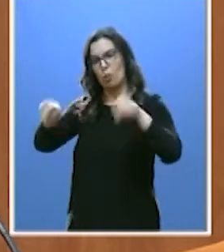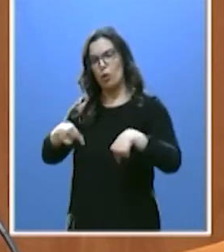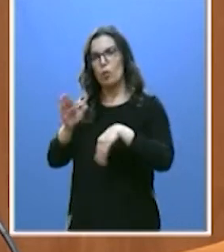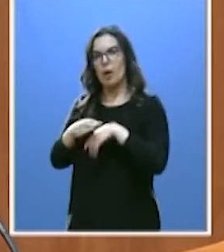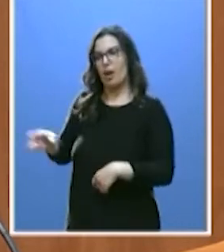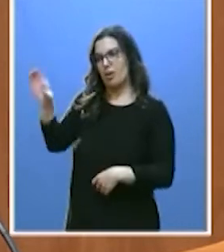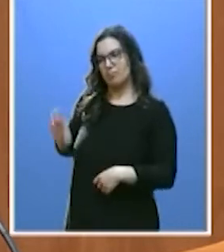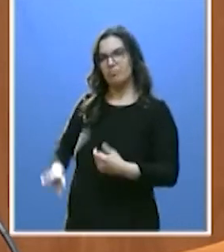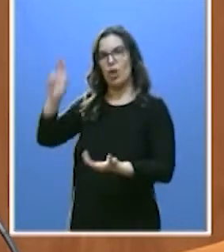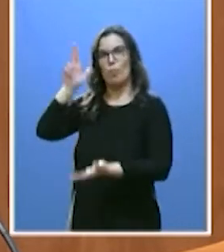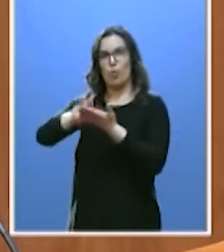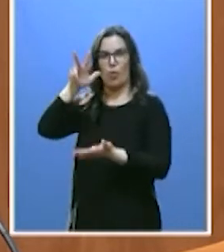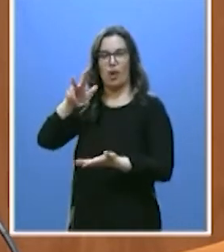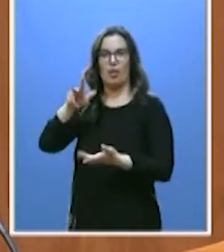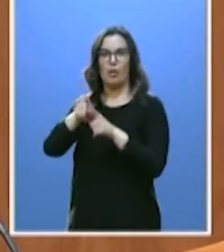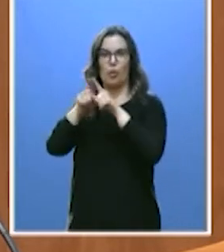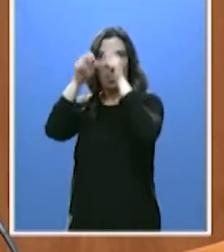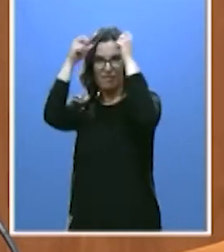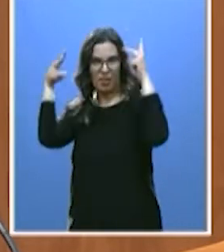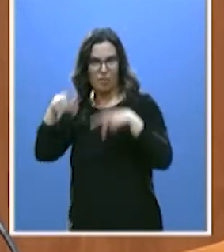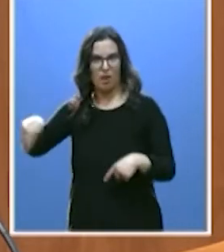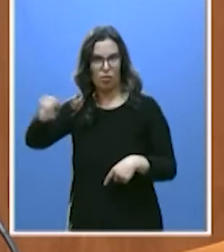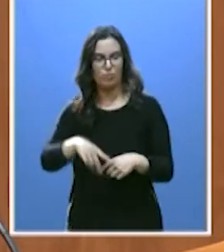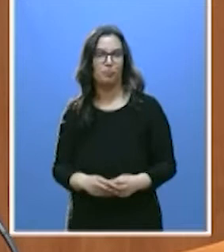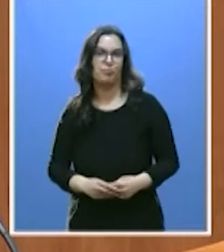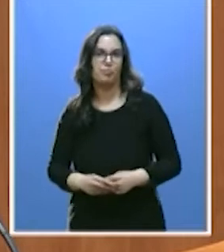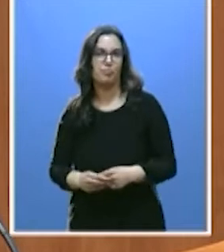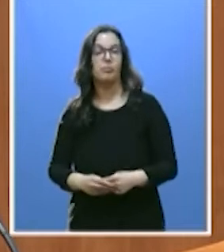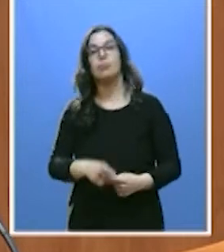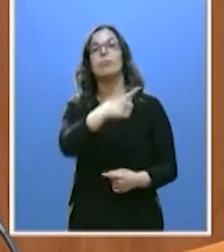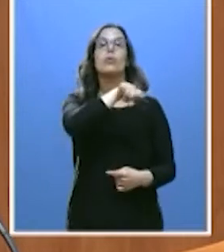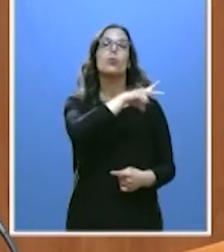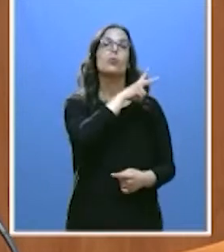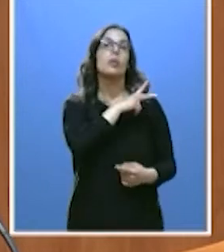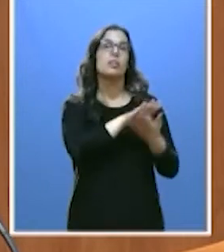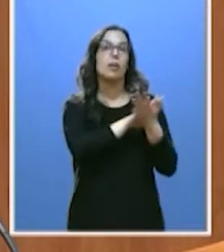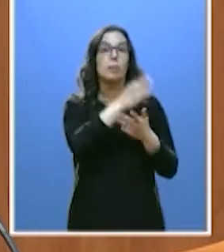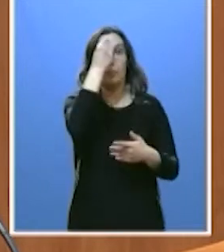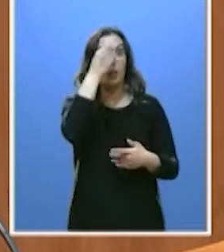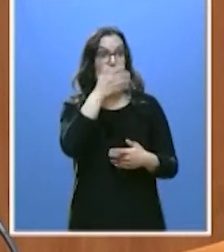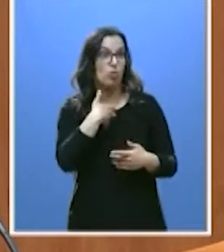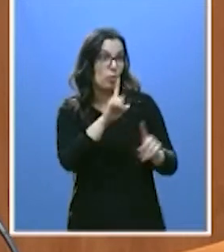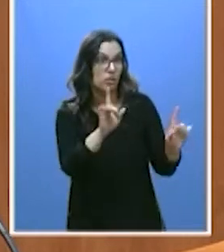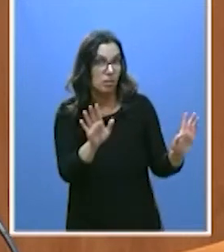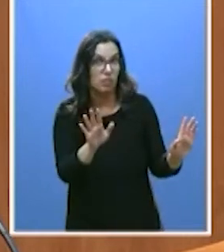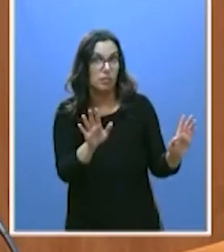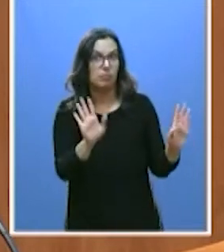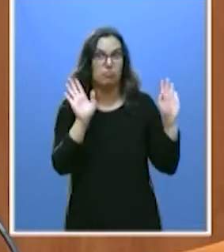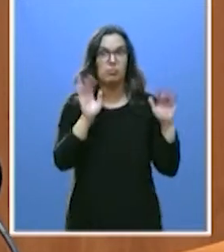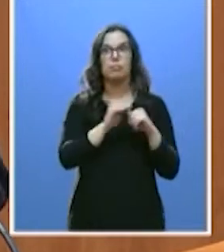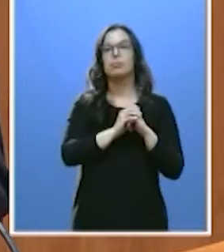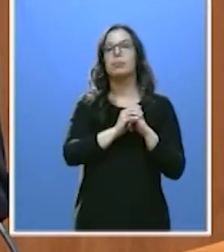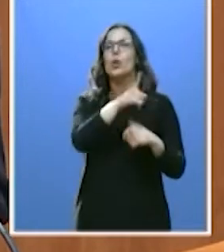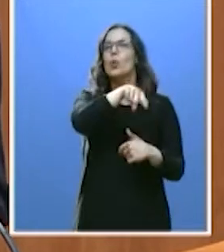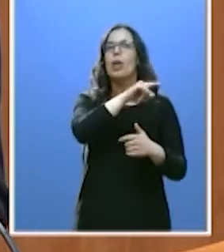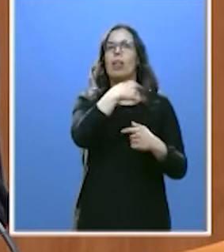salarios de nuestro personal de enfermería. Ustedes hablan, supongo que eso no les molestará. Ustedes hablan